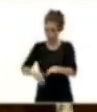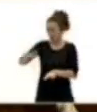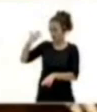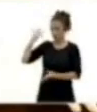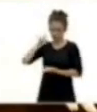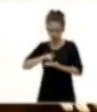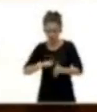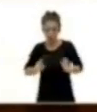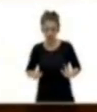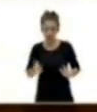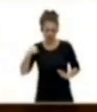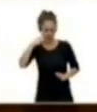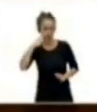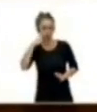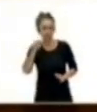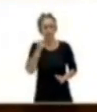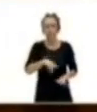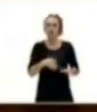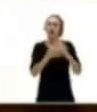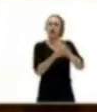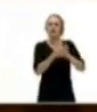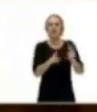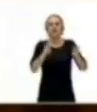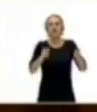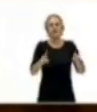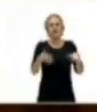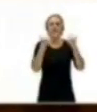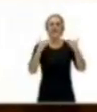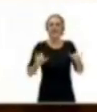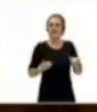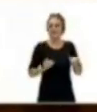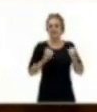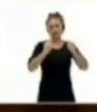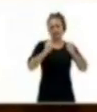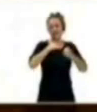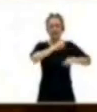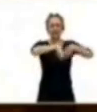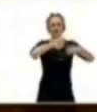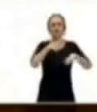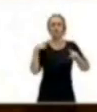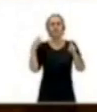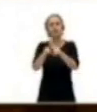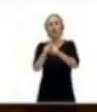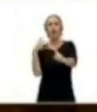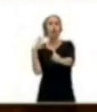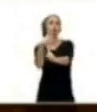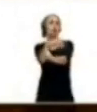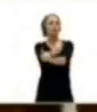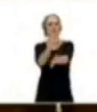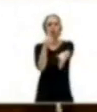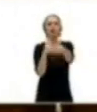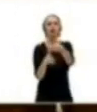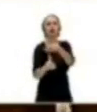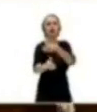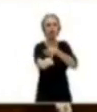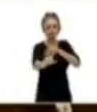de energías renovables, pero parece que habla de ellas como de una utopía, como algo a largo plazo. Pero las energías